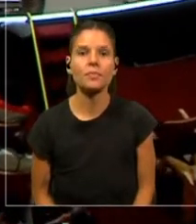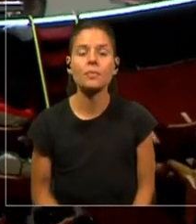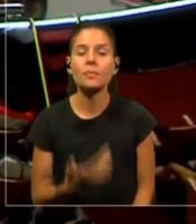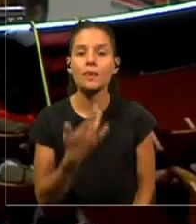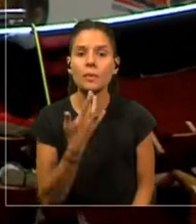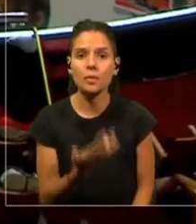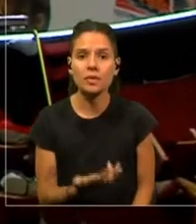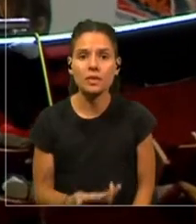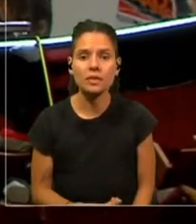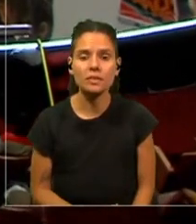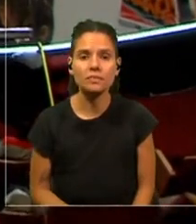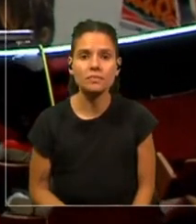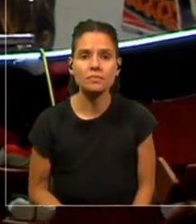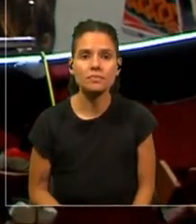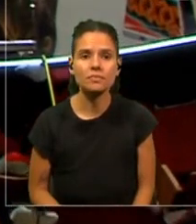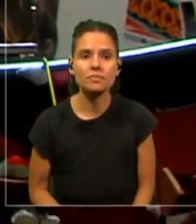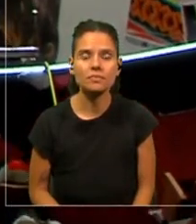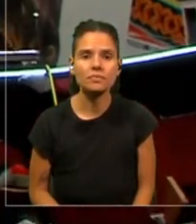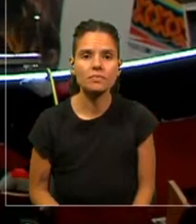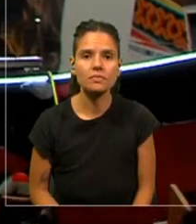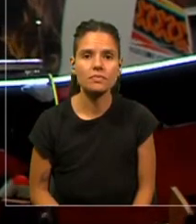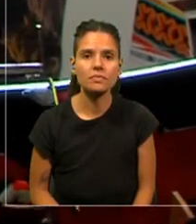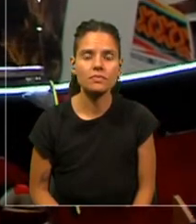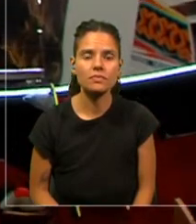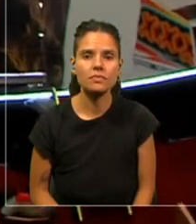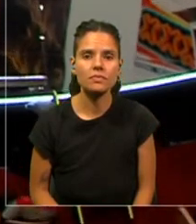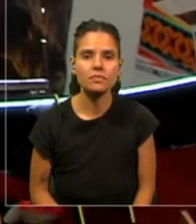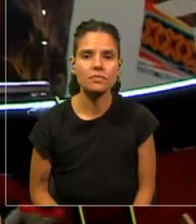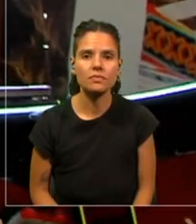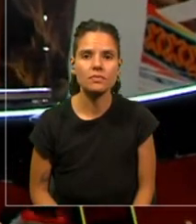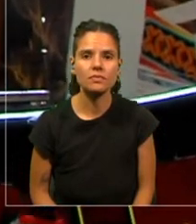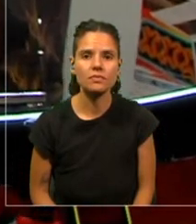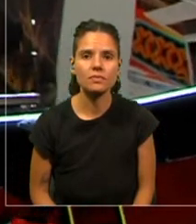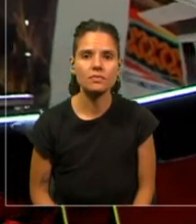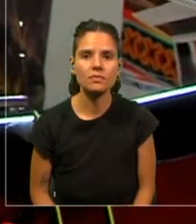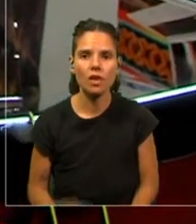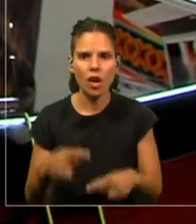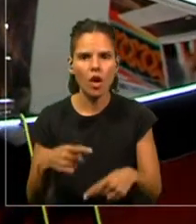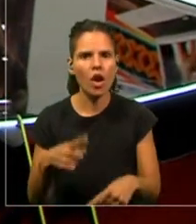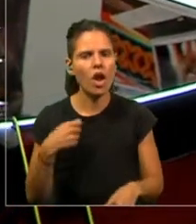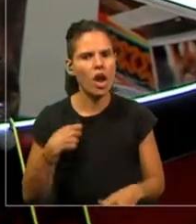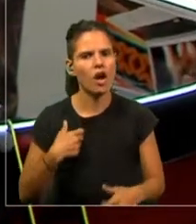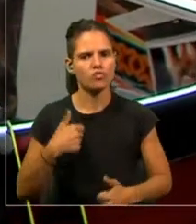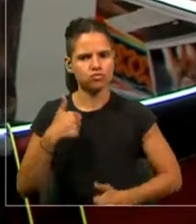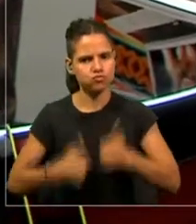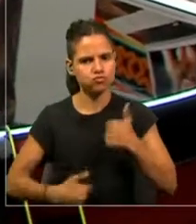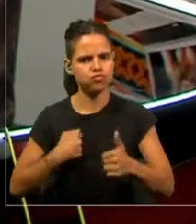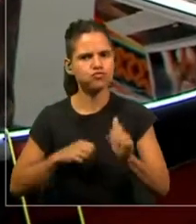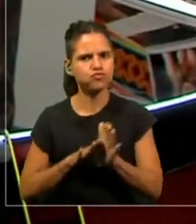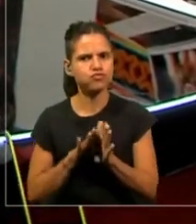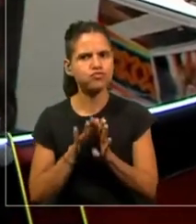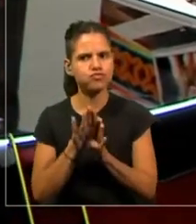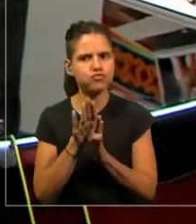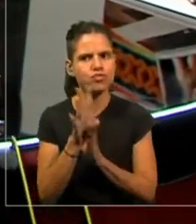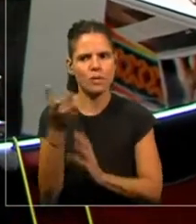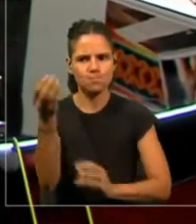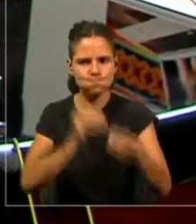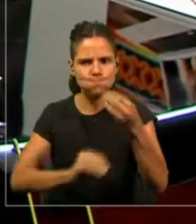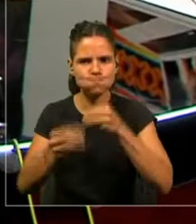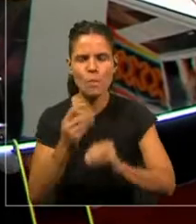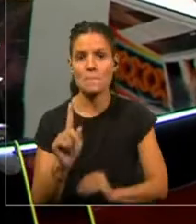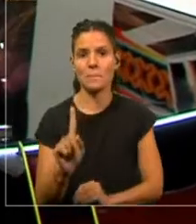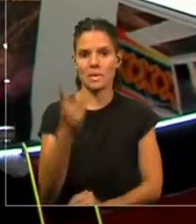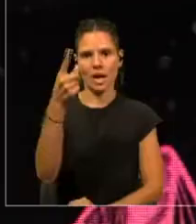están en una carrera para producir el primero. Ninguno está